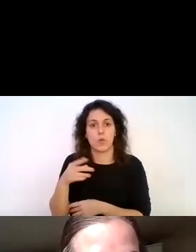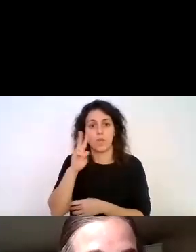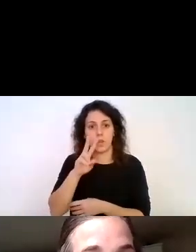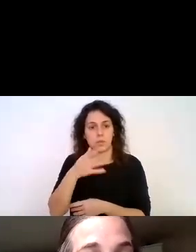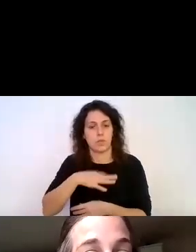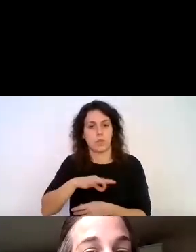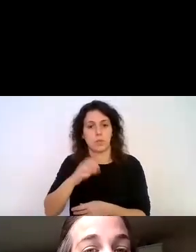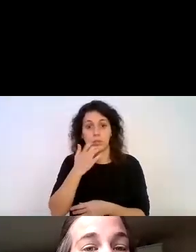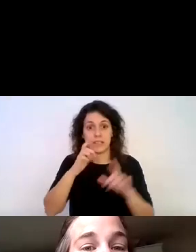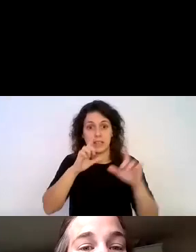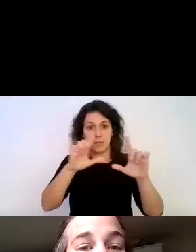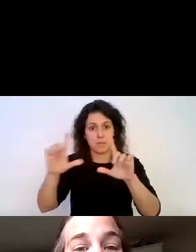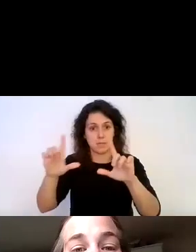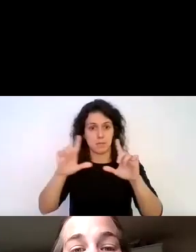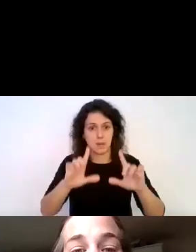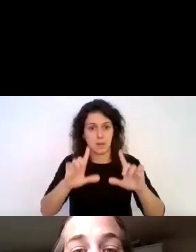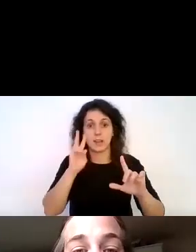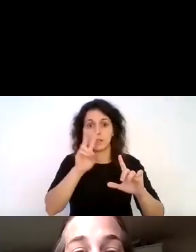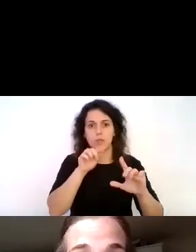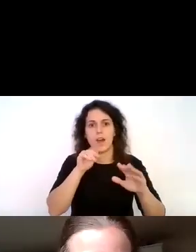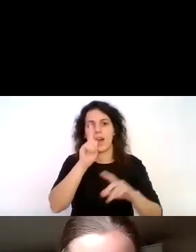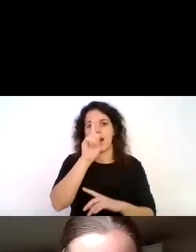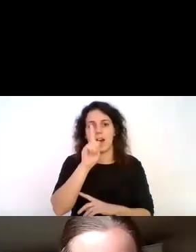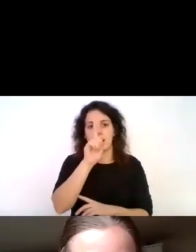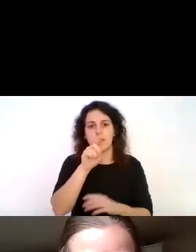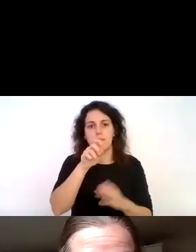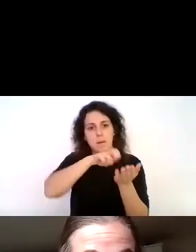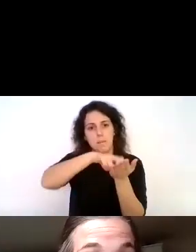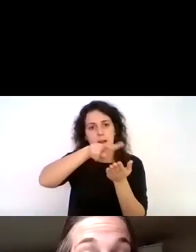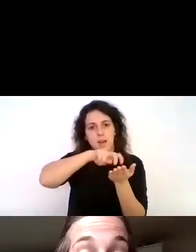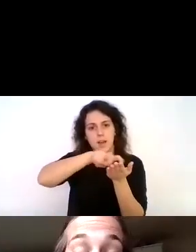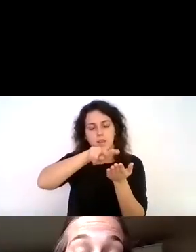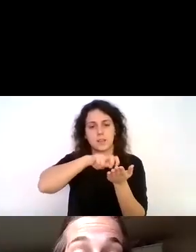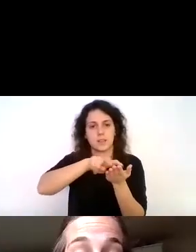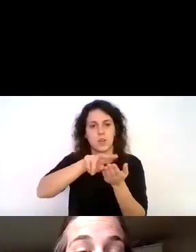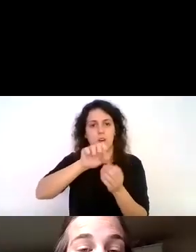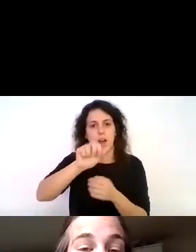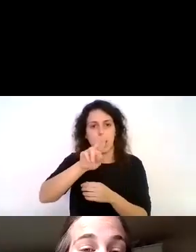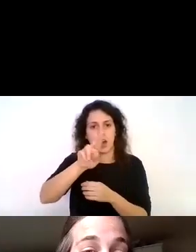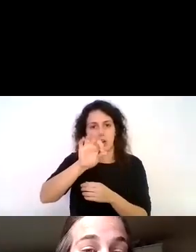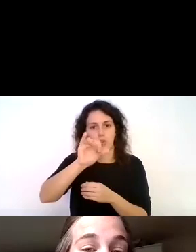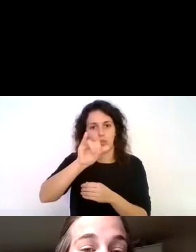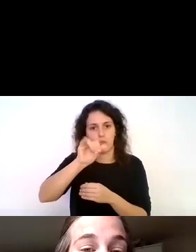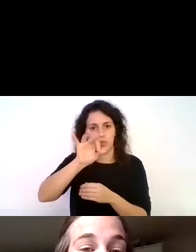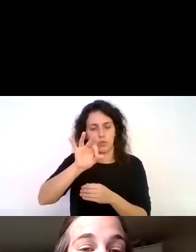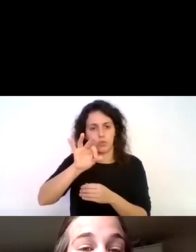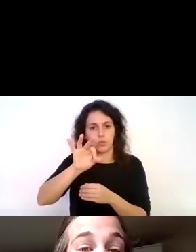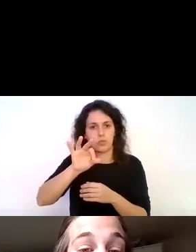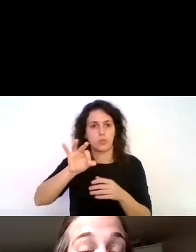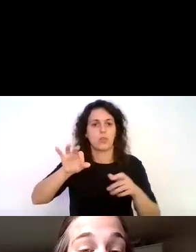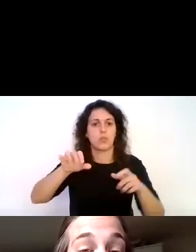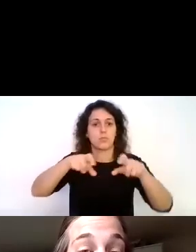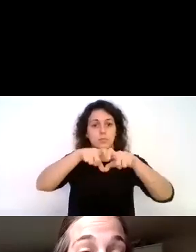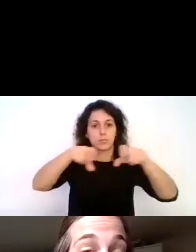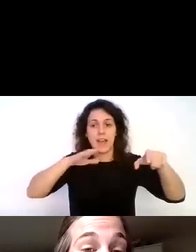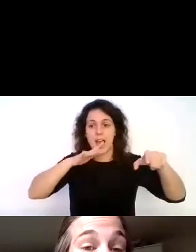nos fijamos la imagen arriba es paseo de arroyo senderos con la silla de